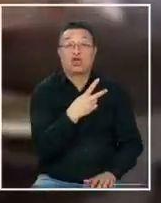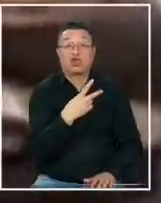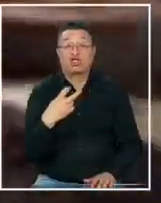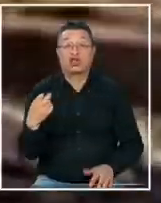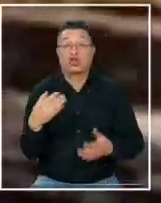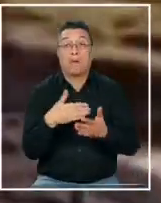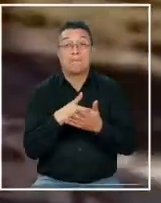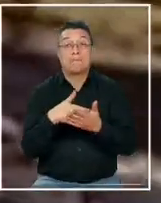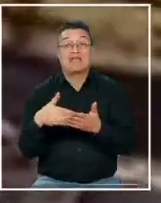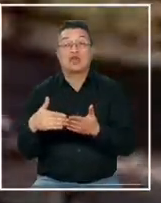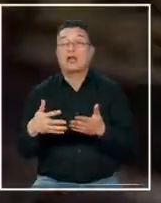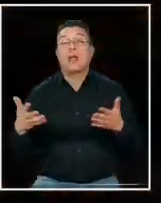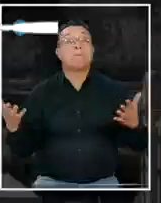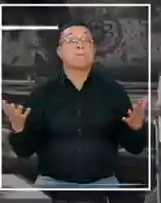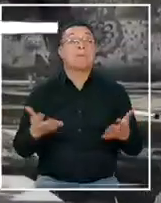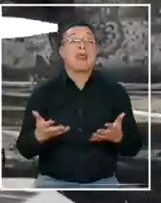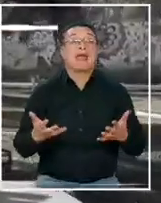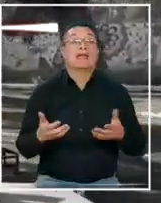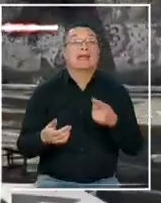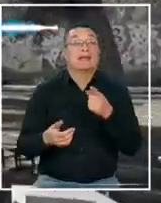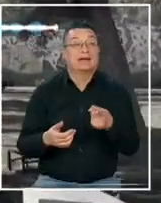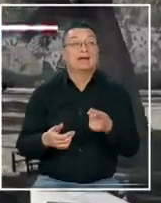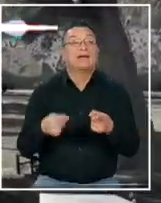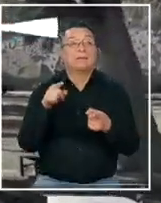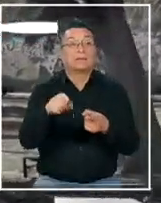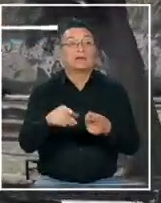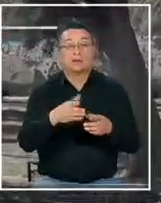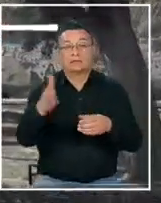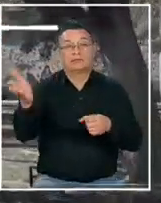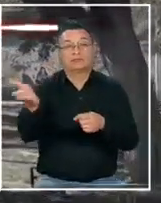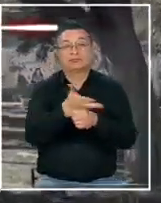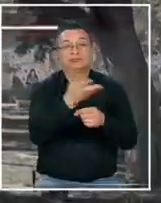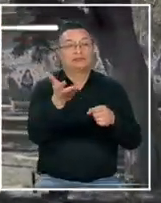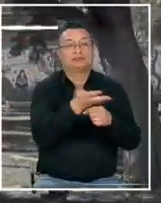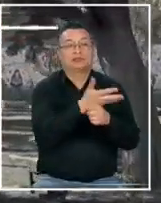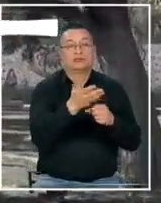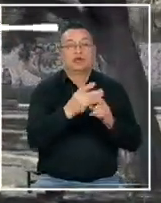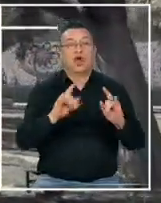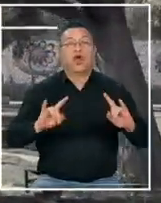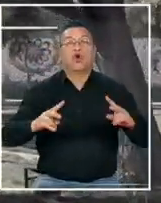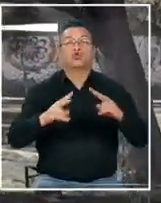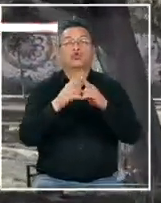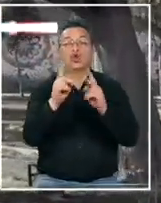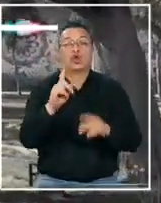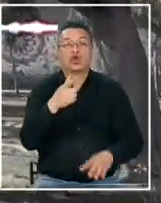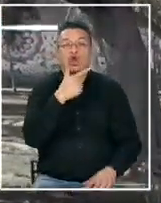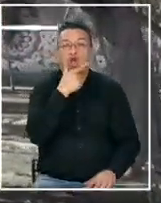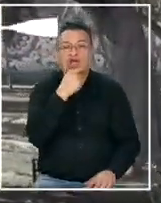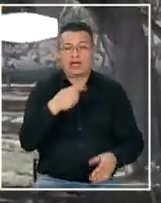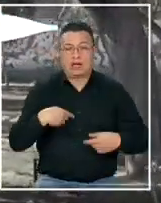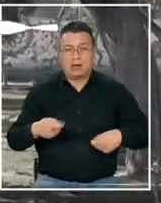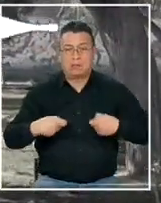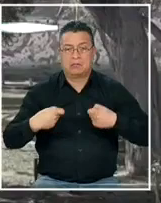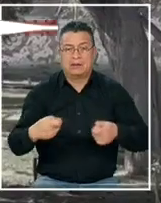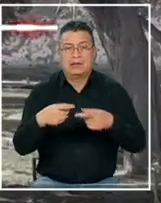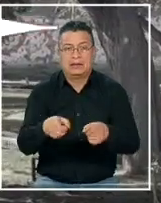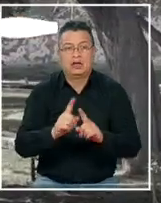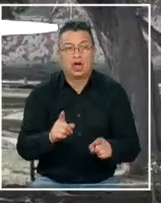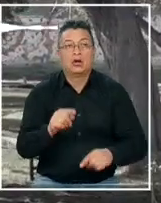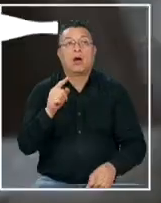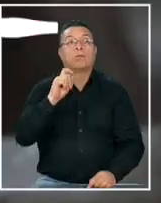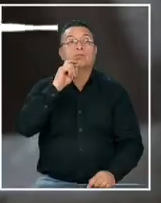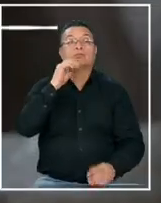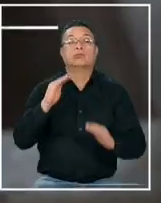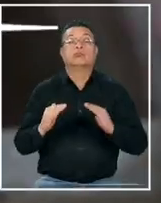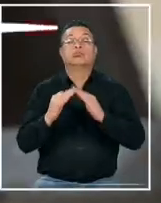pesos para que se deshabiliten todas estas construcciones y no queremos ser parte de ese costo. ¿Qué levantó este memorial?